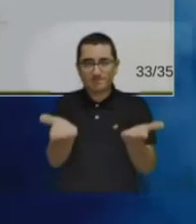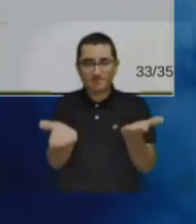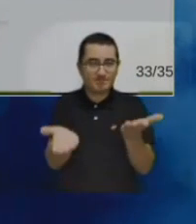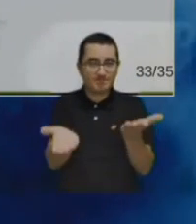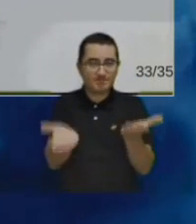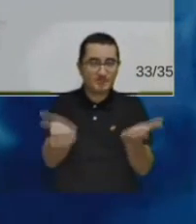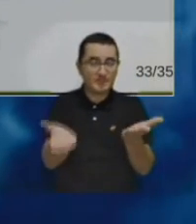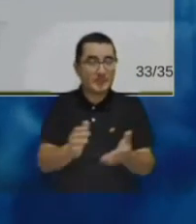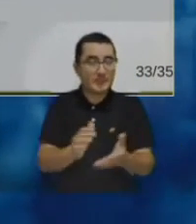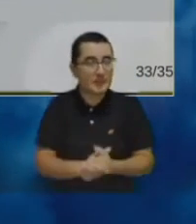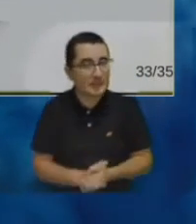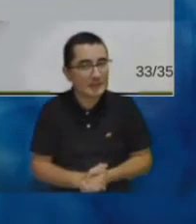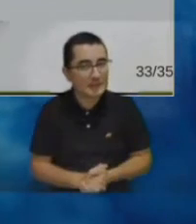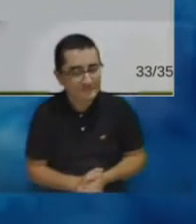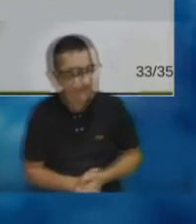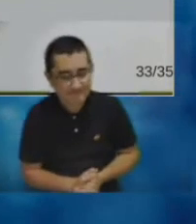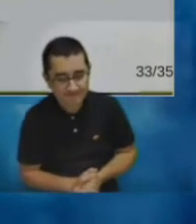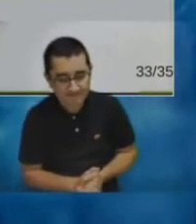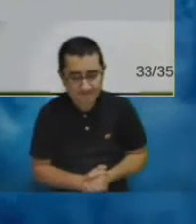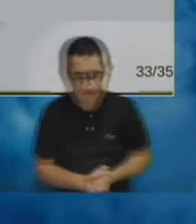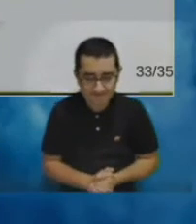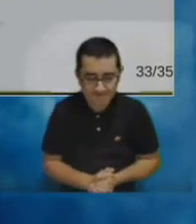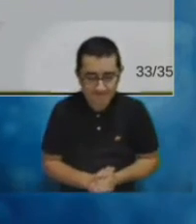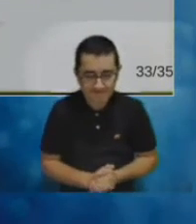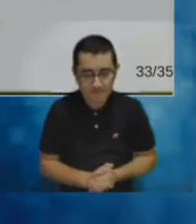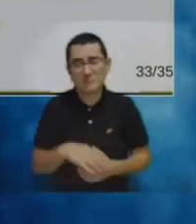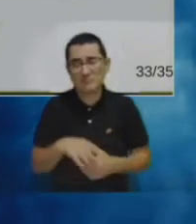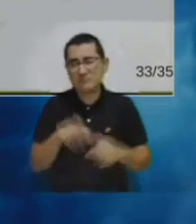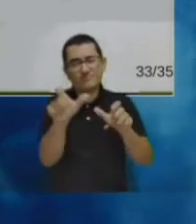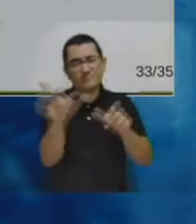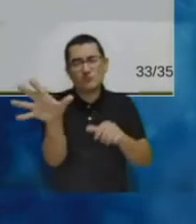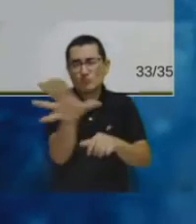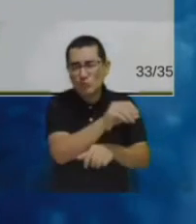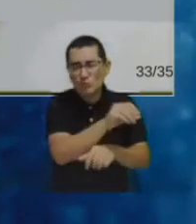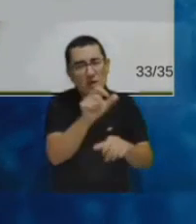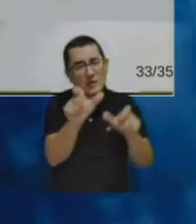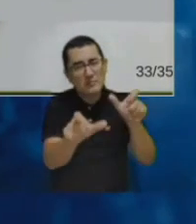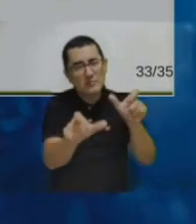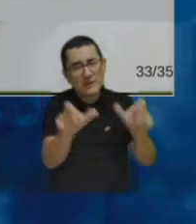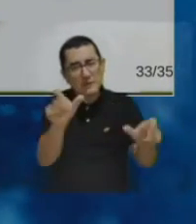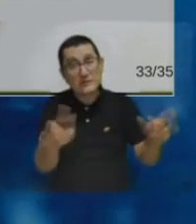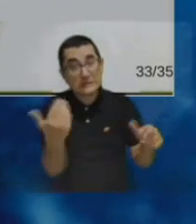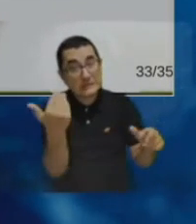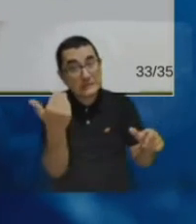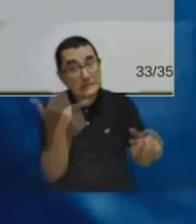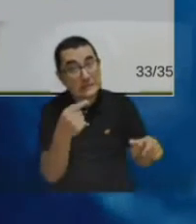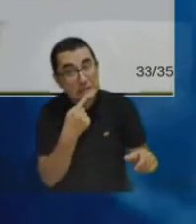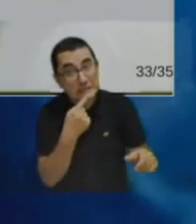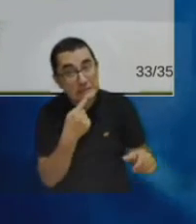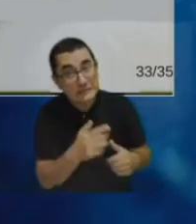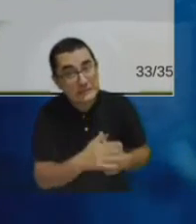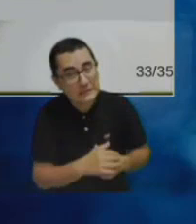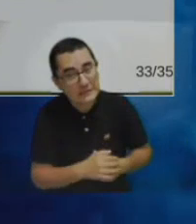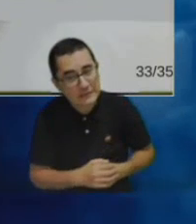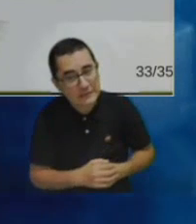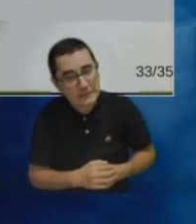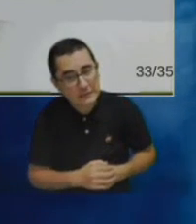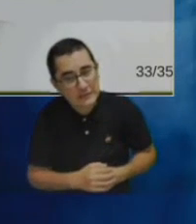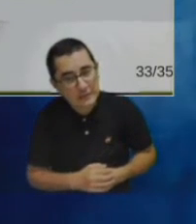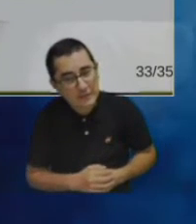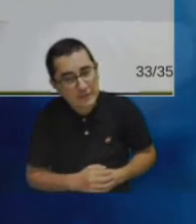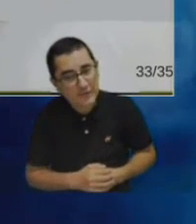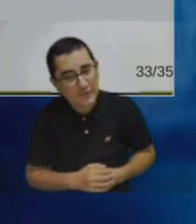todas las personas que responden todas las personas valoran digamos los